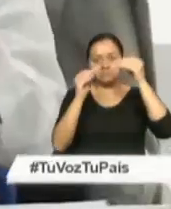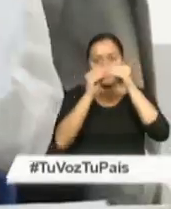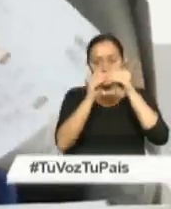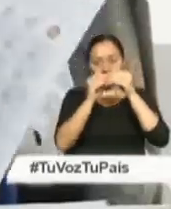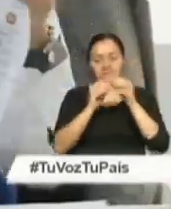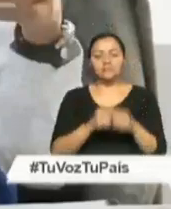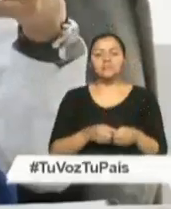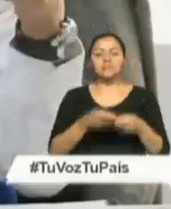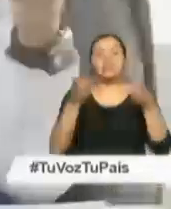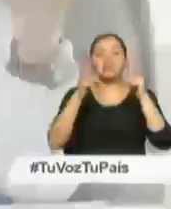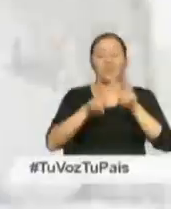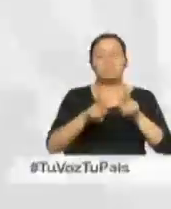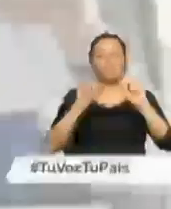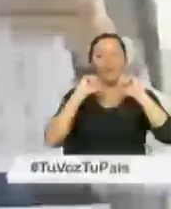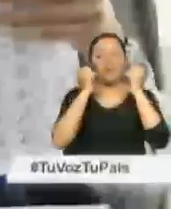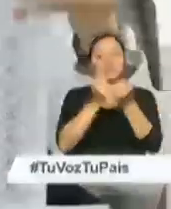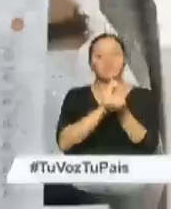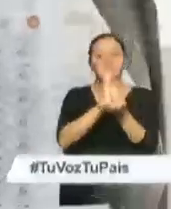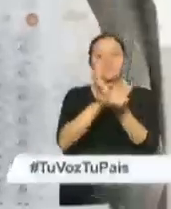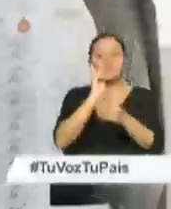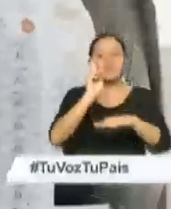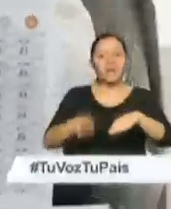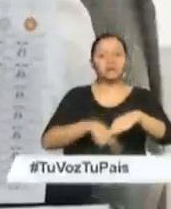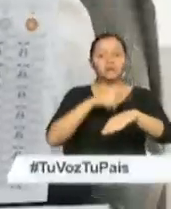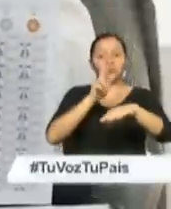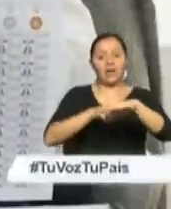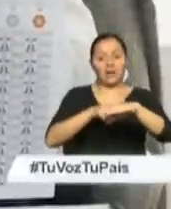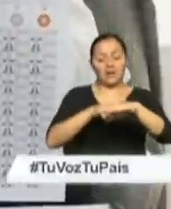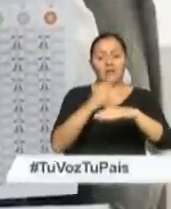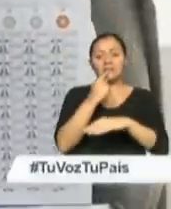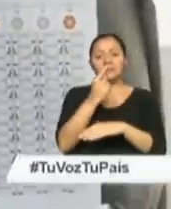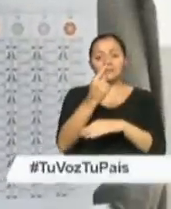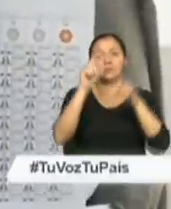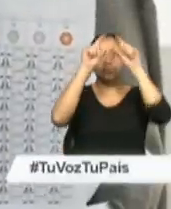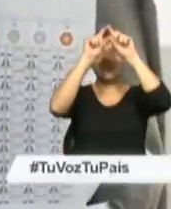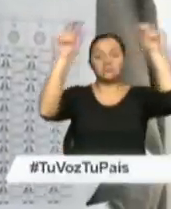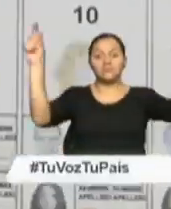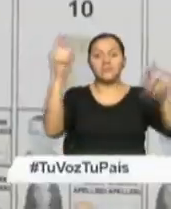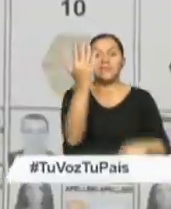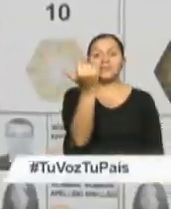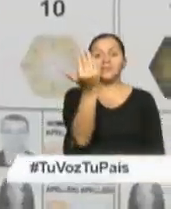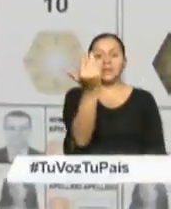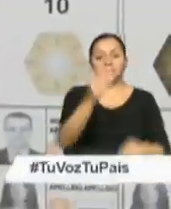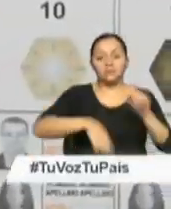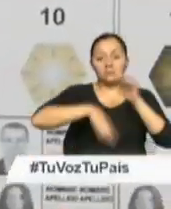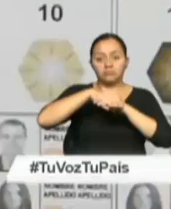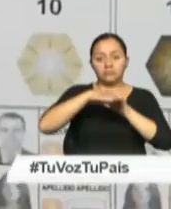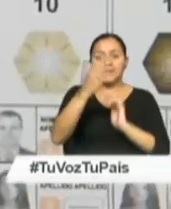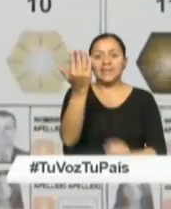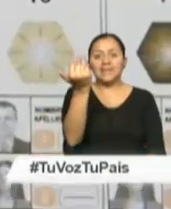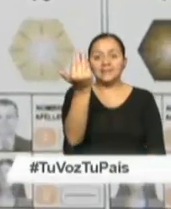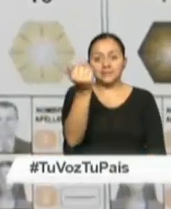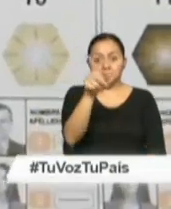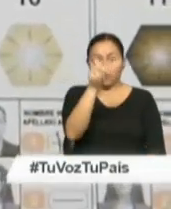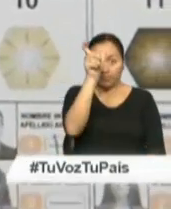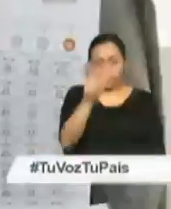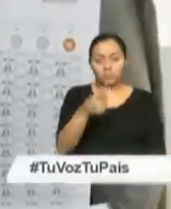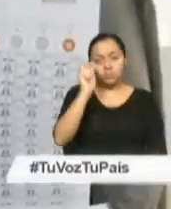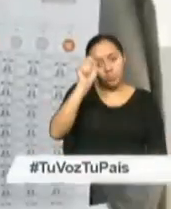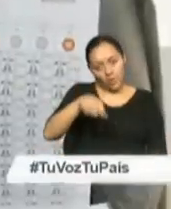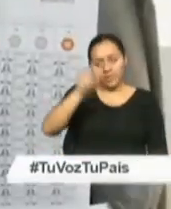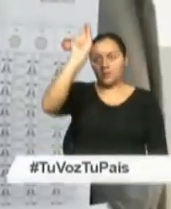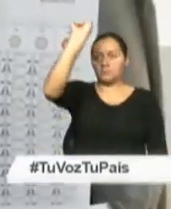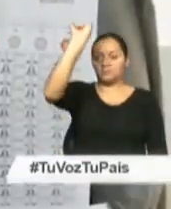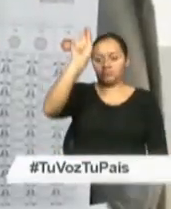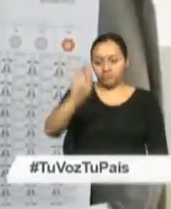asambleístas nacionales. Yo tengo aquí a 15 candidatos por cada lista. Significa que el elector puede marcar